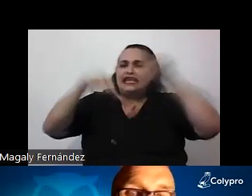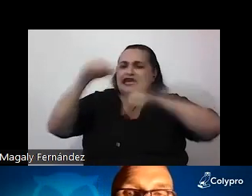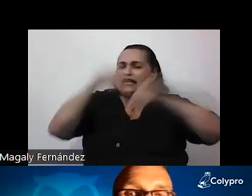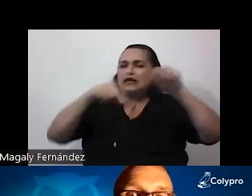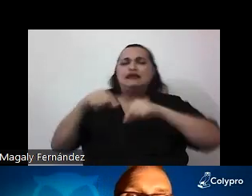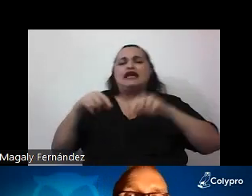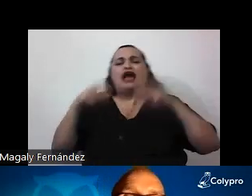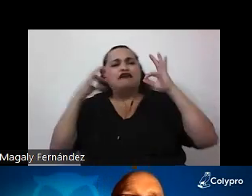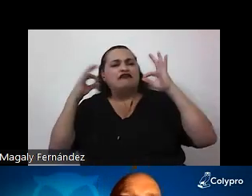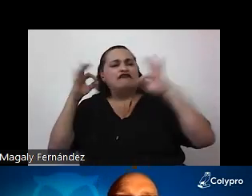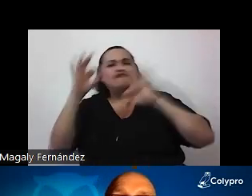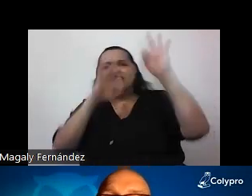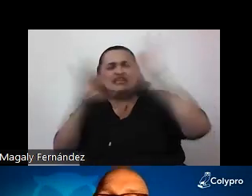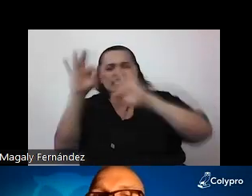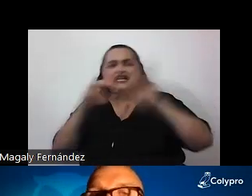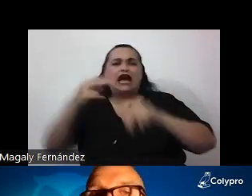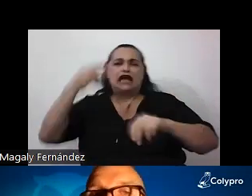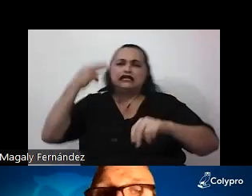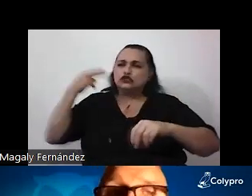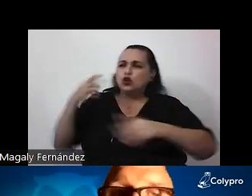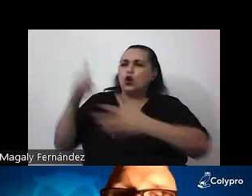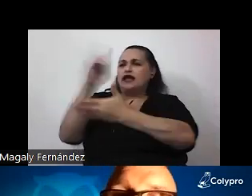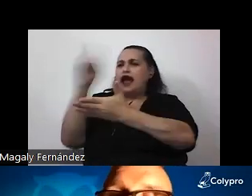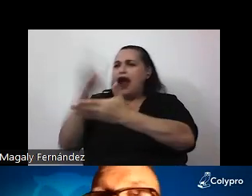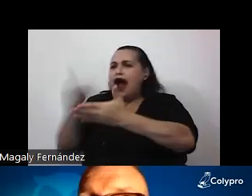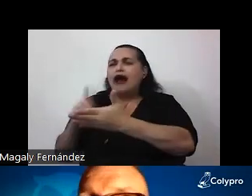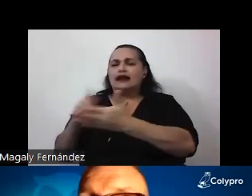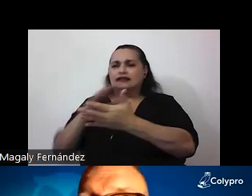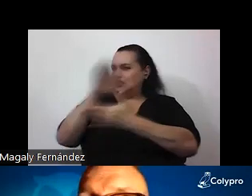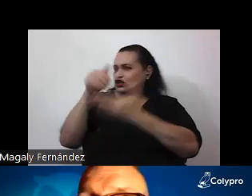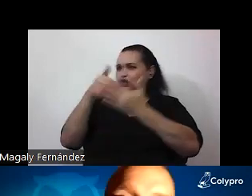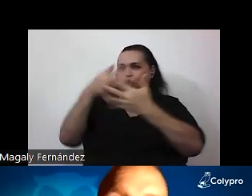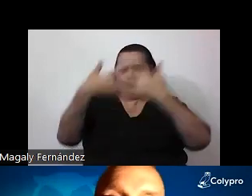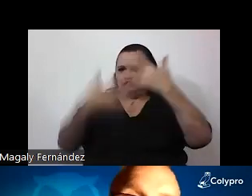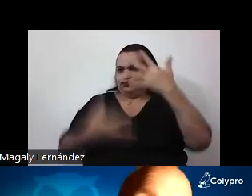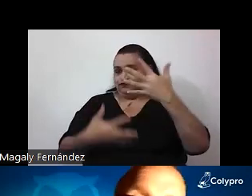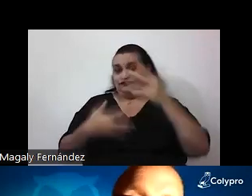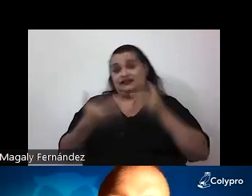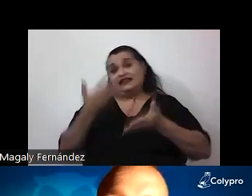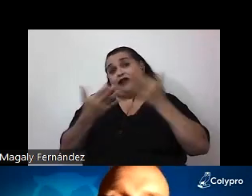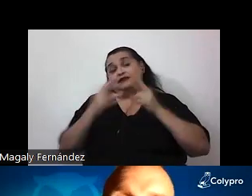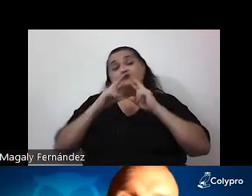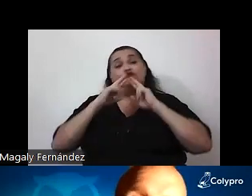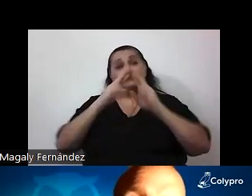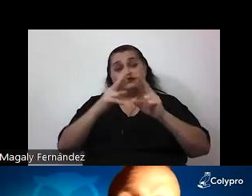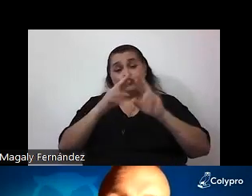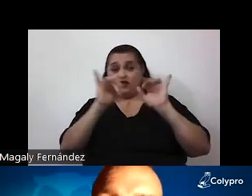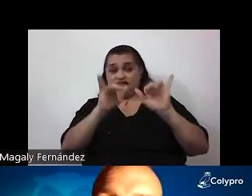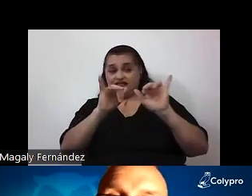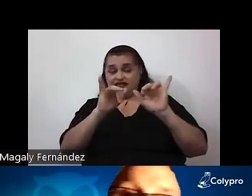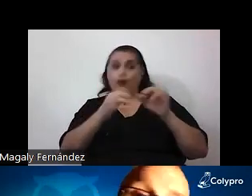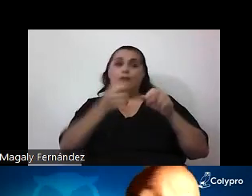sociales, para la historia, para el arte, etcétera. Bueno, probablemente la respuesta sea un poco y un poco.